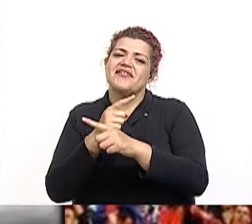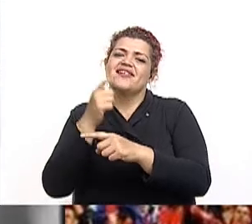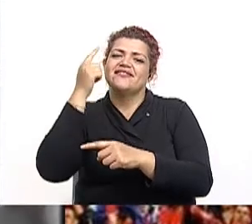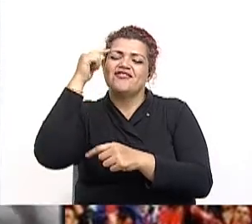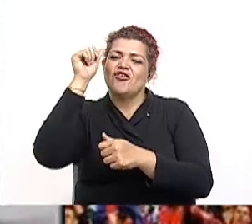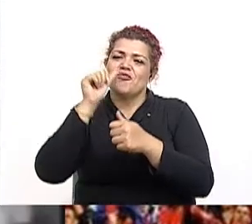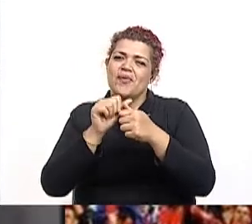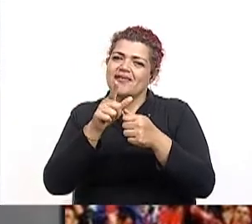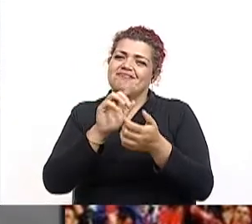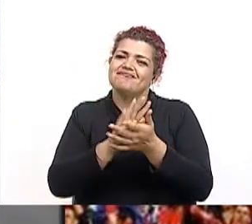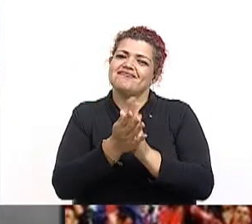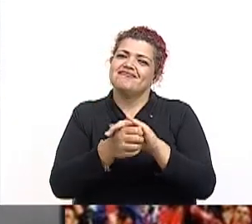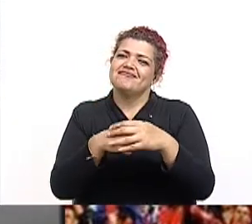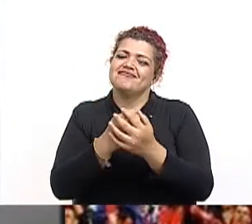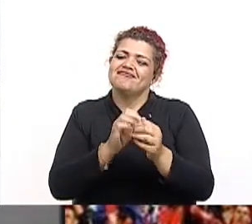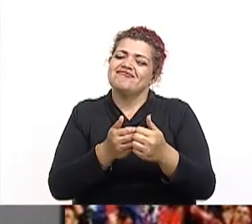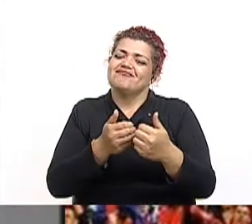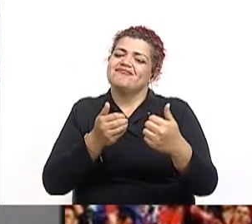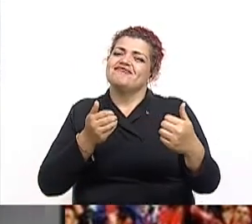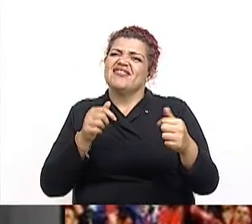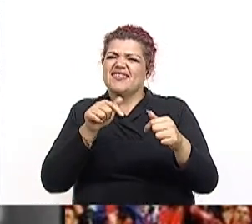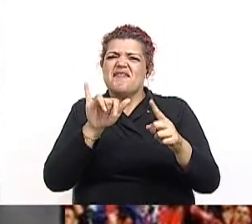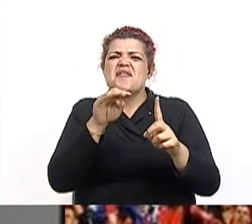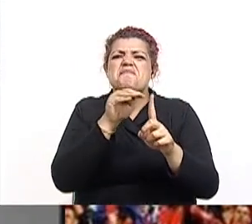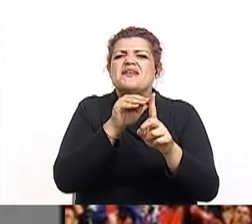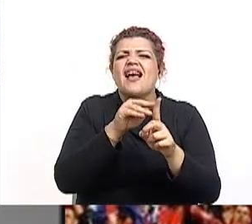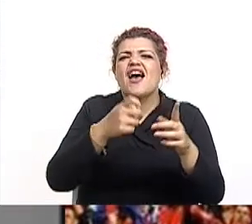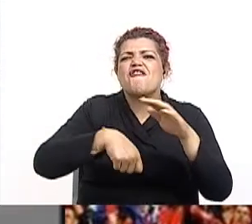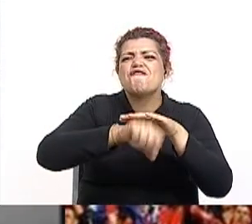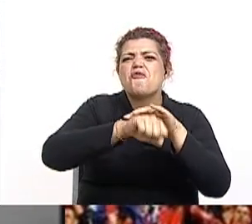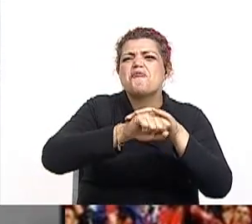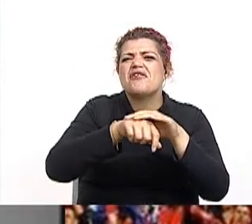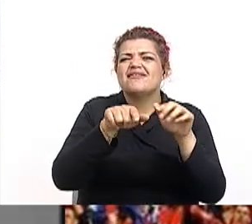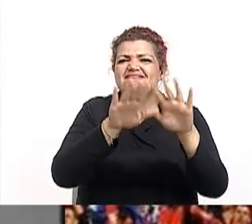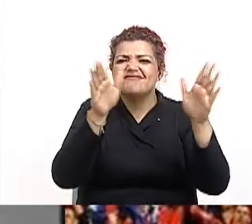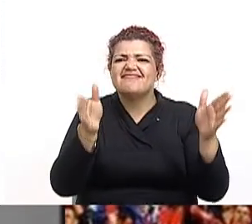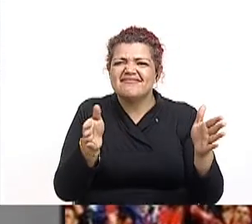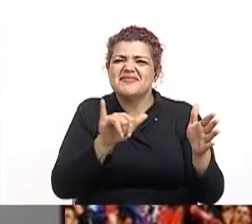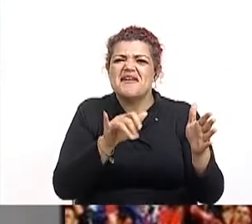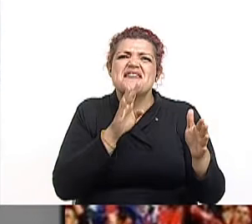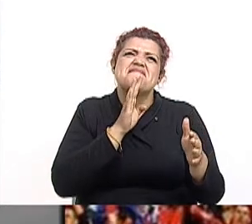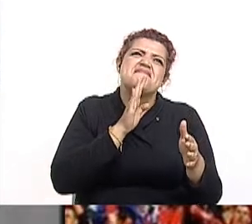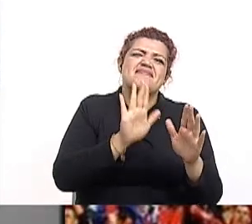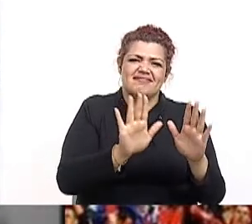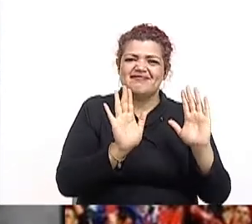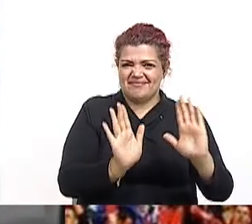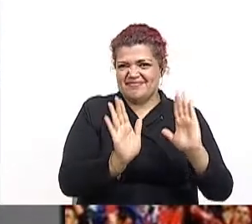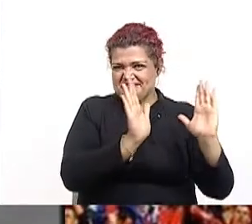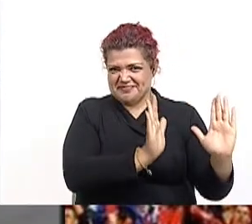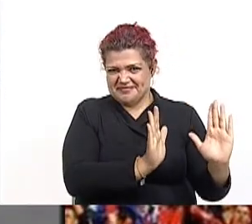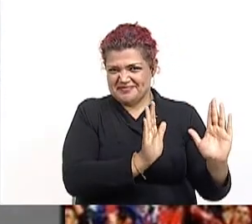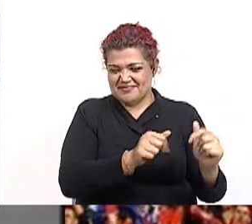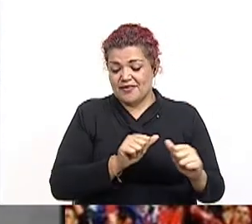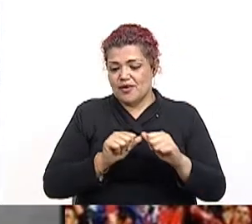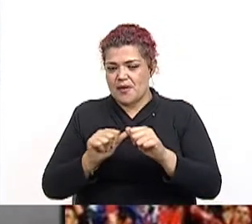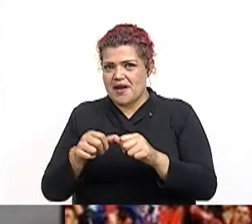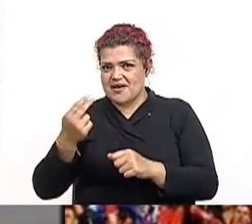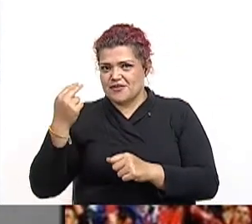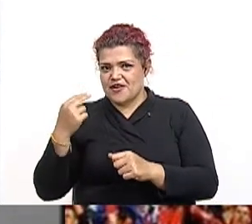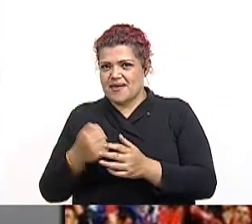el lavado de manos, distanciamiento social y mucha responsabilidad. Cuidémonos y pronto estaremos más cerca.